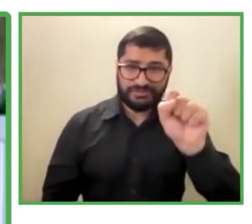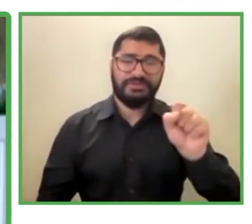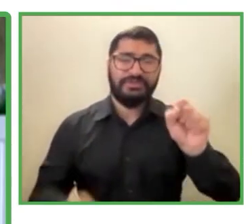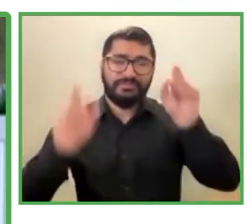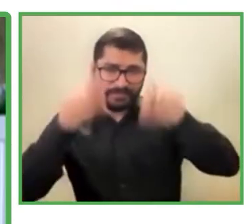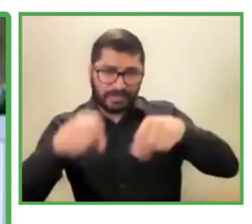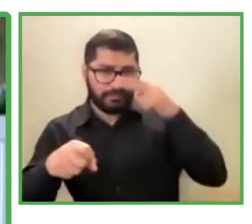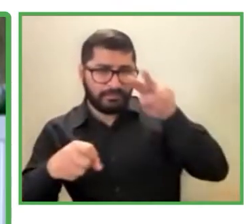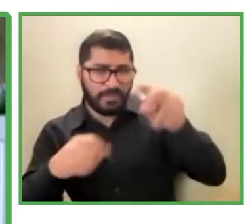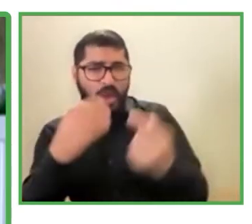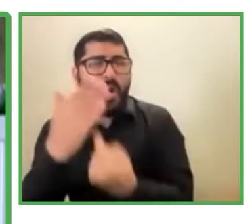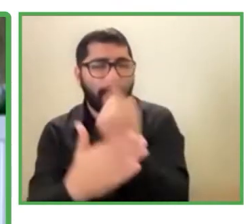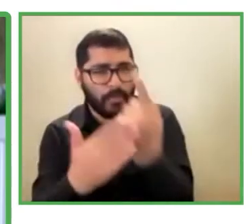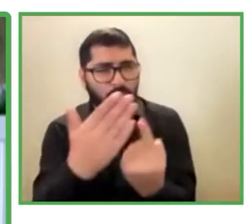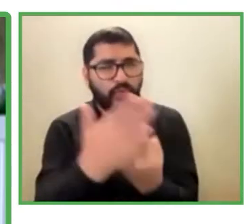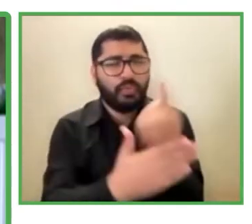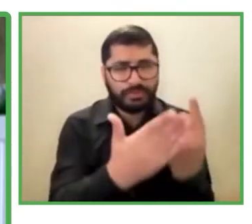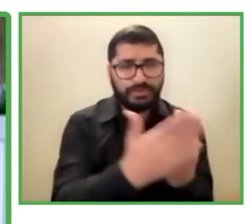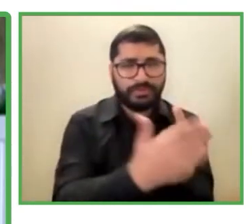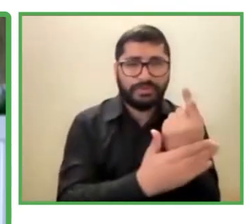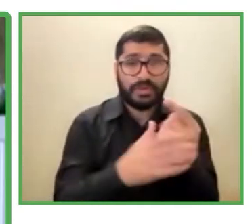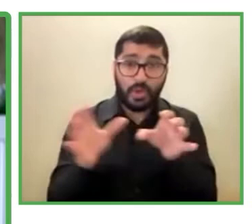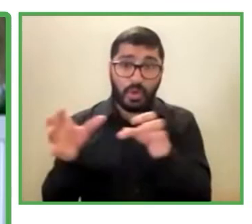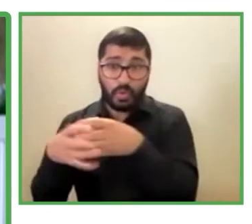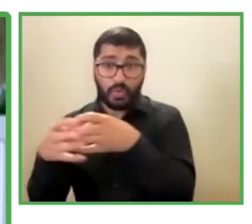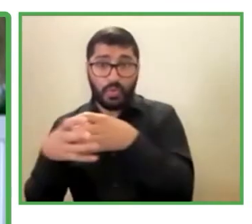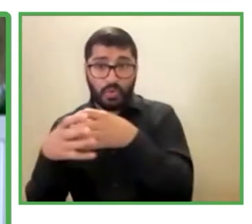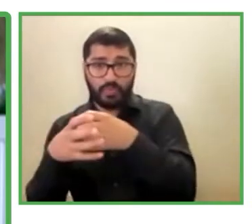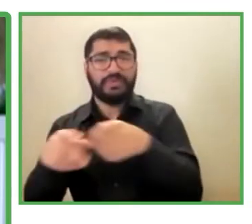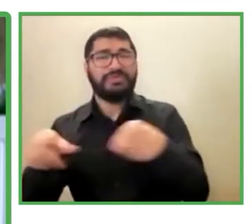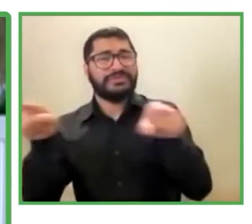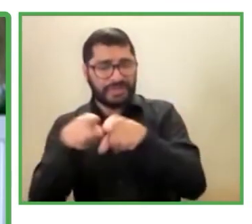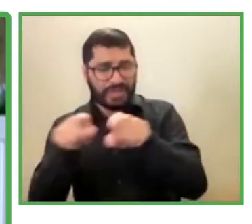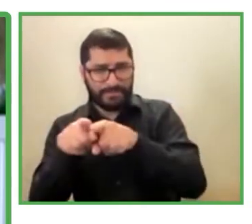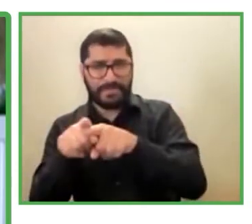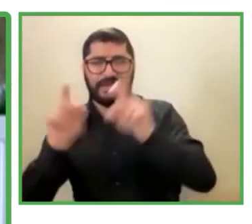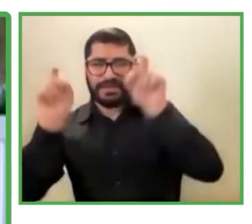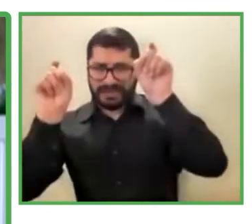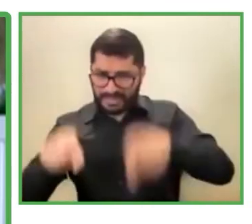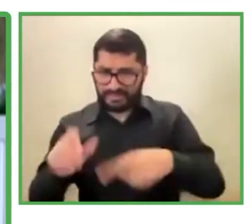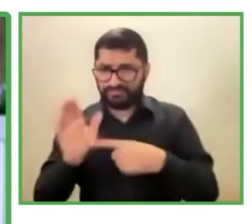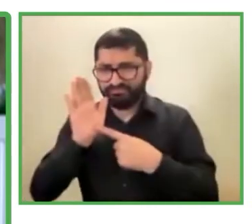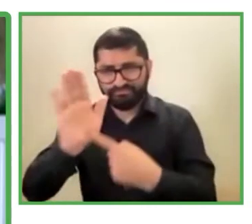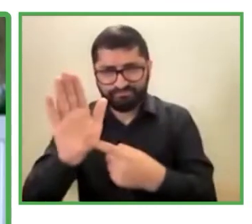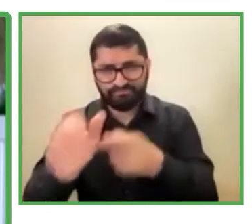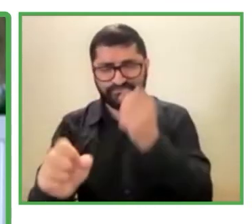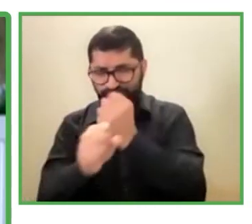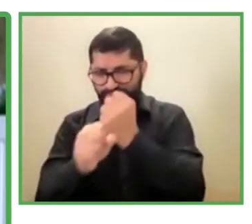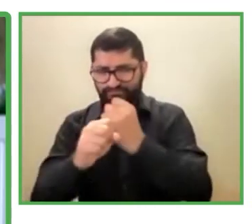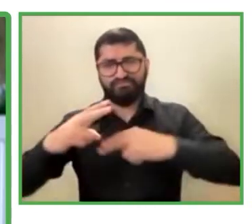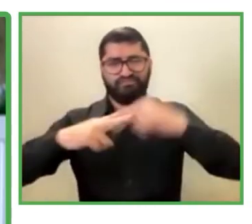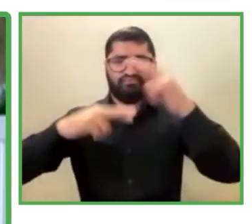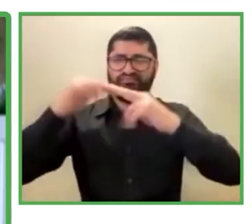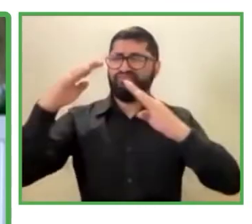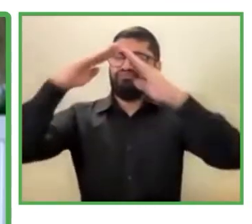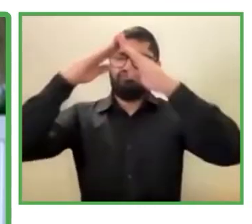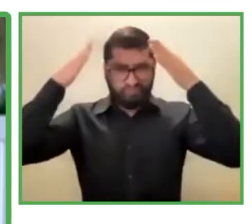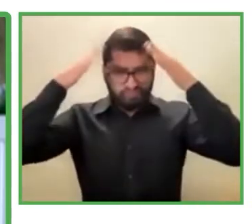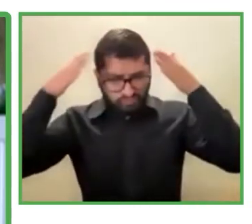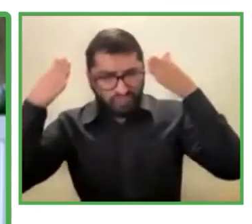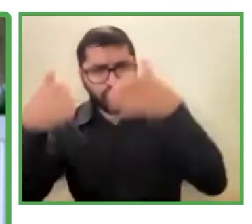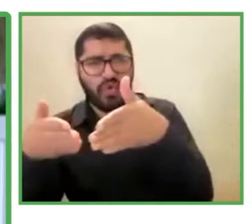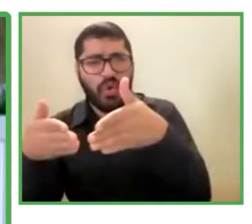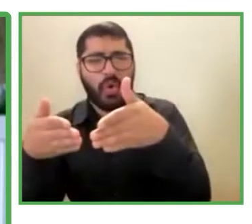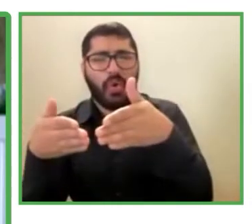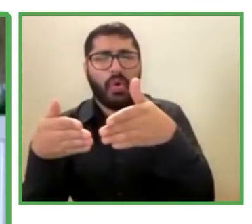también a desarrollar mucho trabajo en casa y nos enfocamos mucho a eso. Vamos a hablar un poco, me gustaría